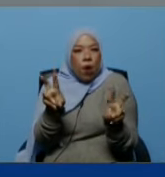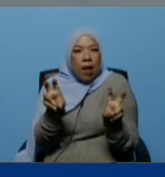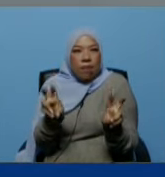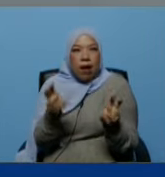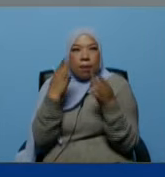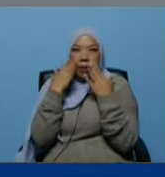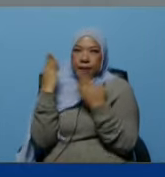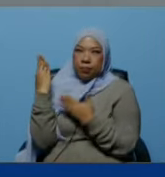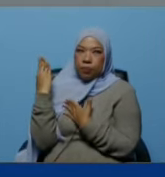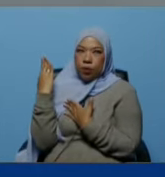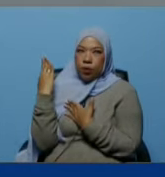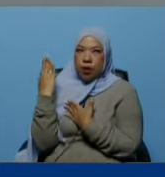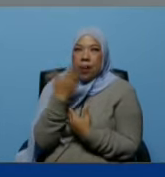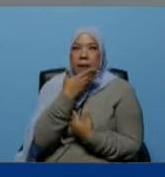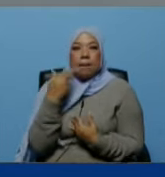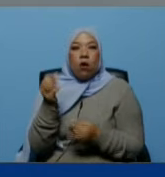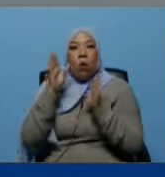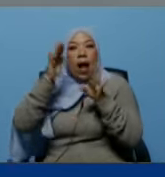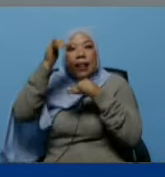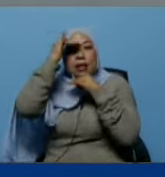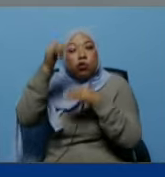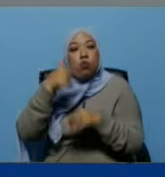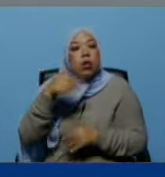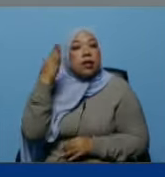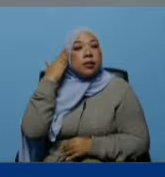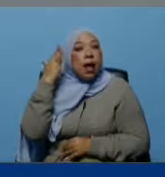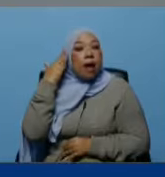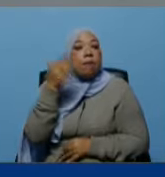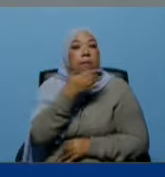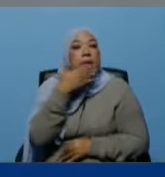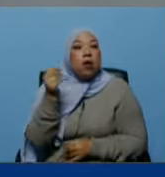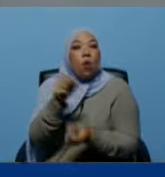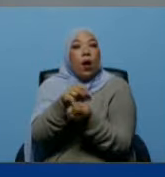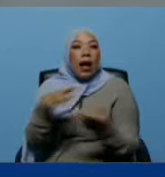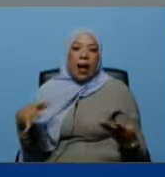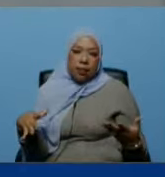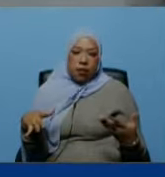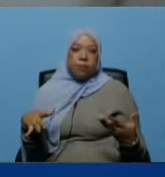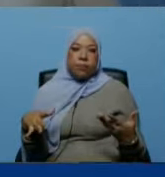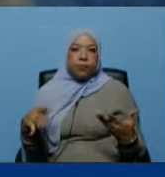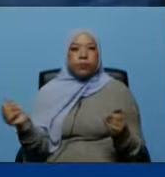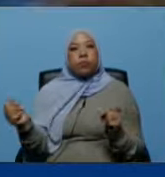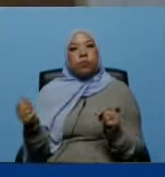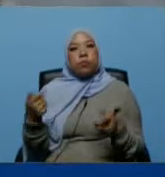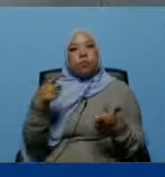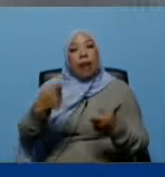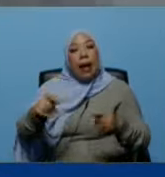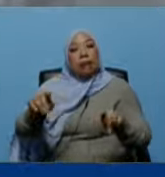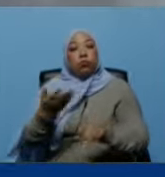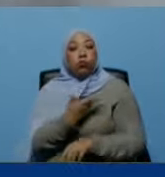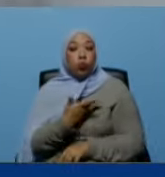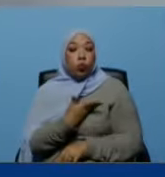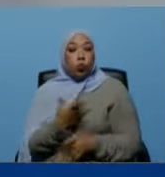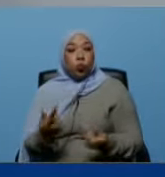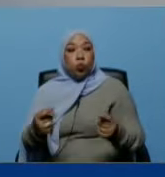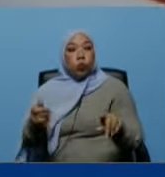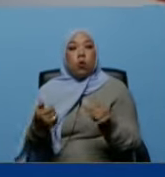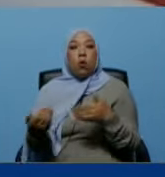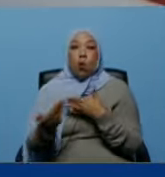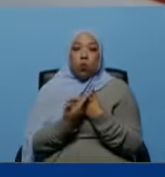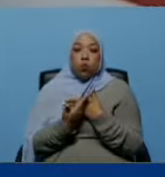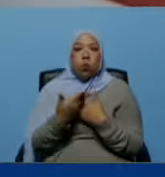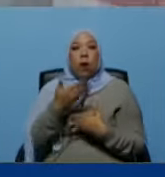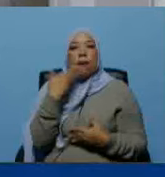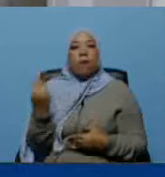hoy brindar una mejor atención y como usted lo decía de forma gratuita venciendo las sanciones criminales y dándole